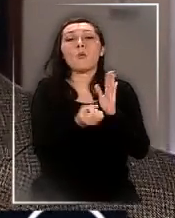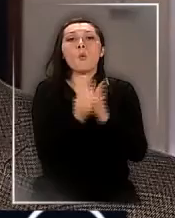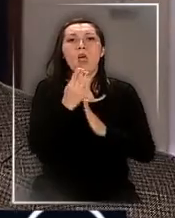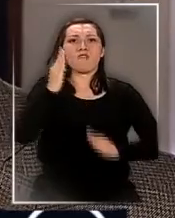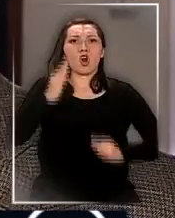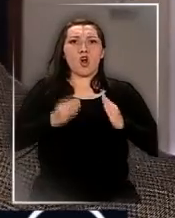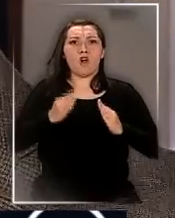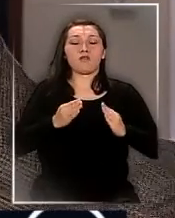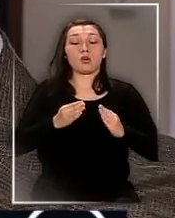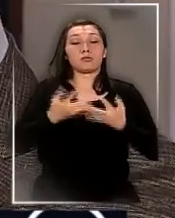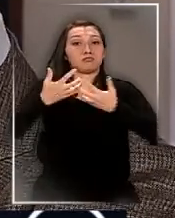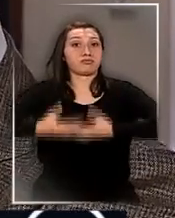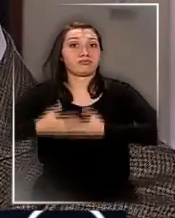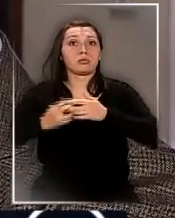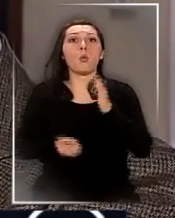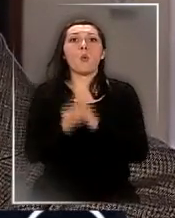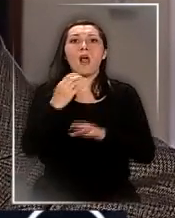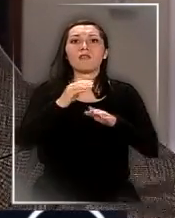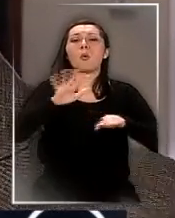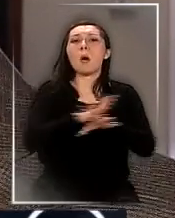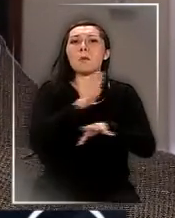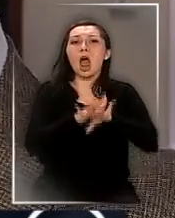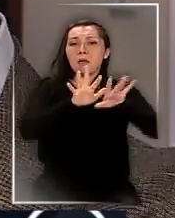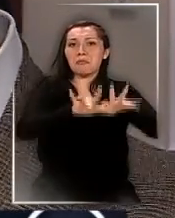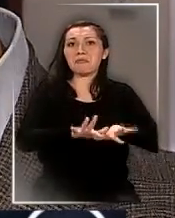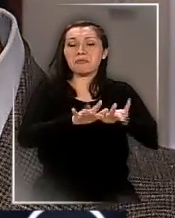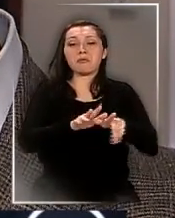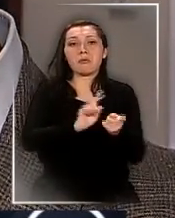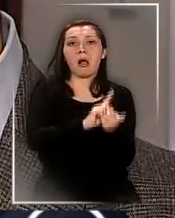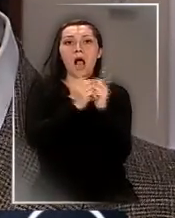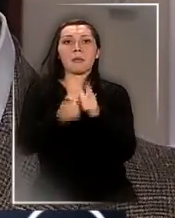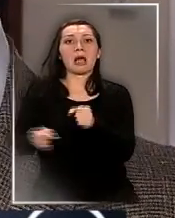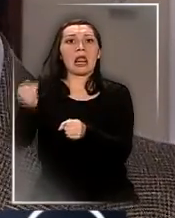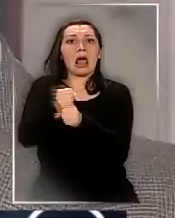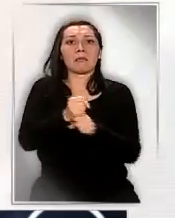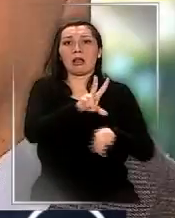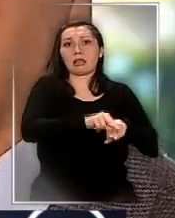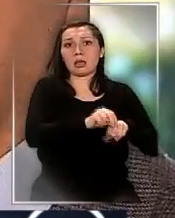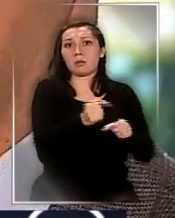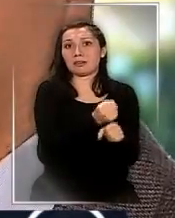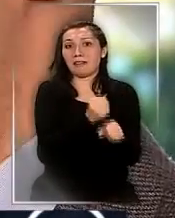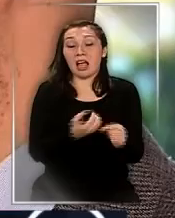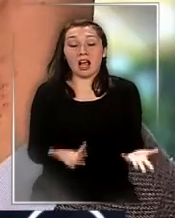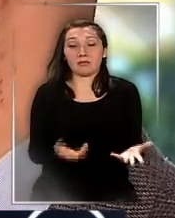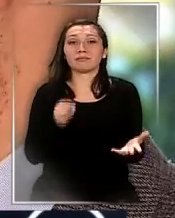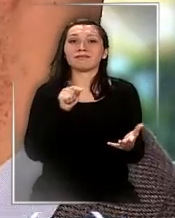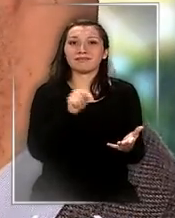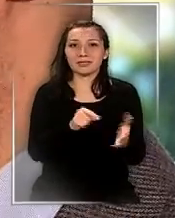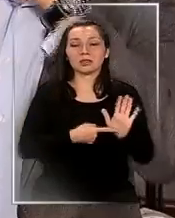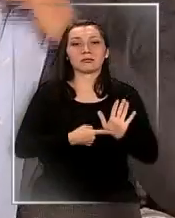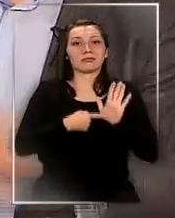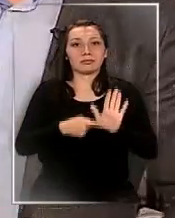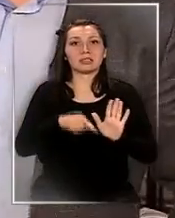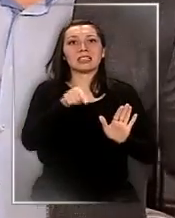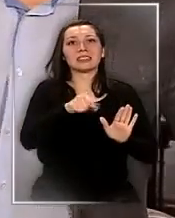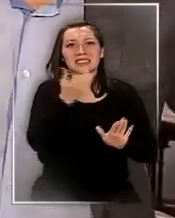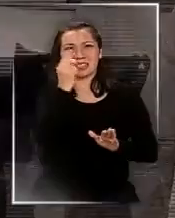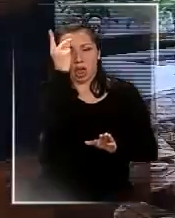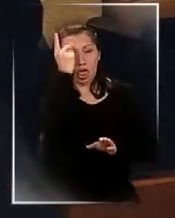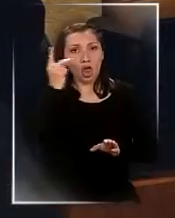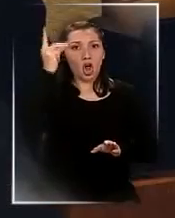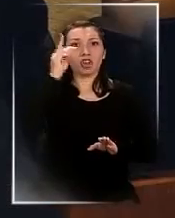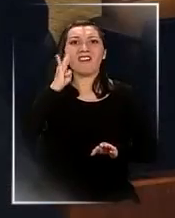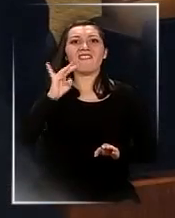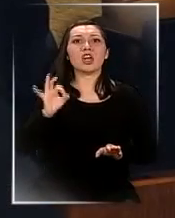robot industrial, un nuevo programa computacional que va a hacer ese trabajo obsoleto. Eso es lo que propone este doctor en